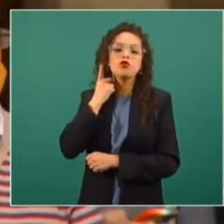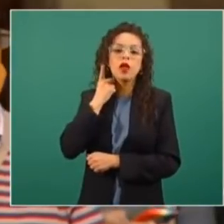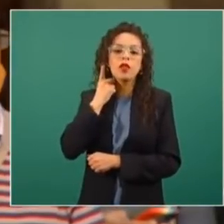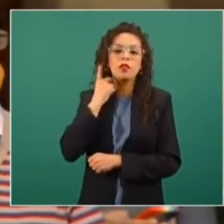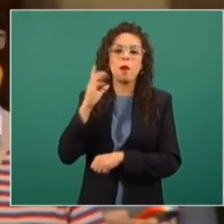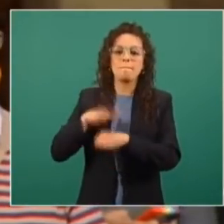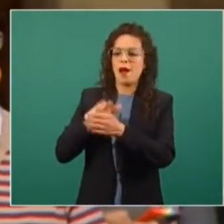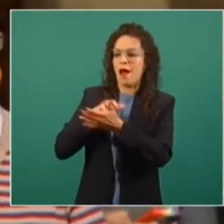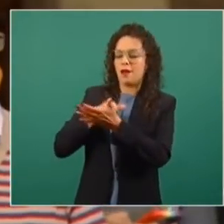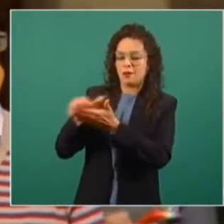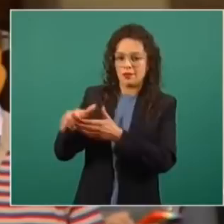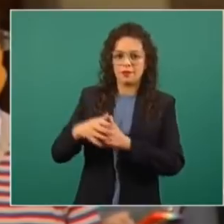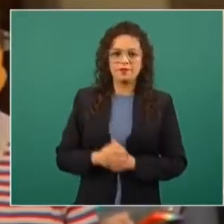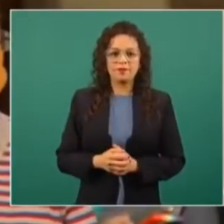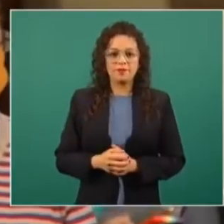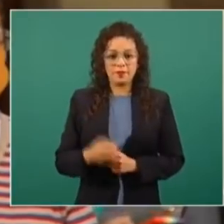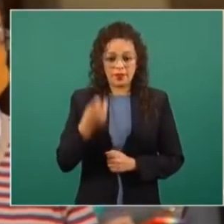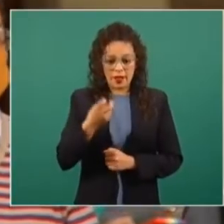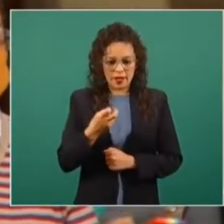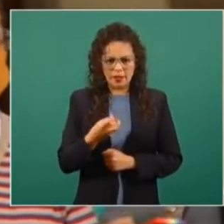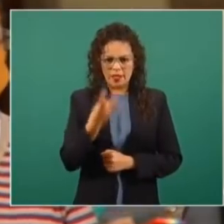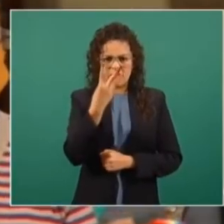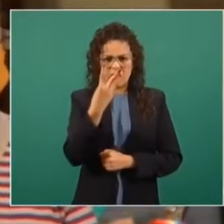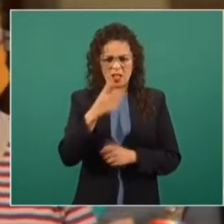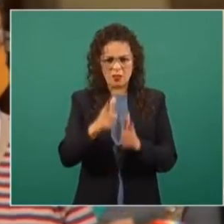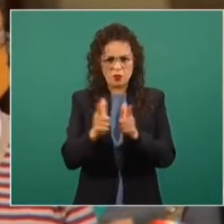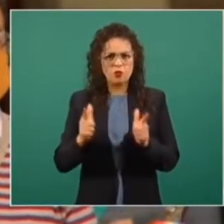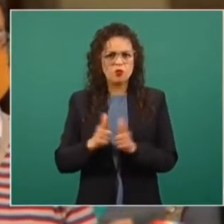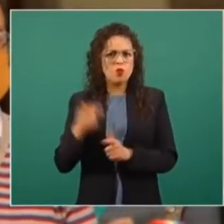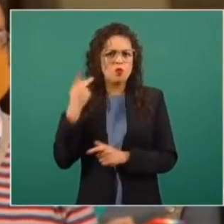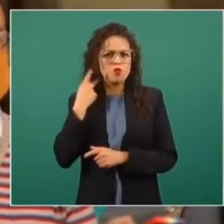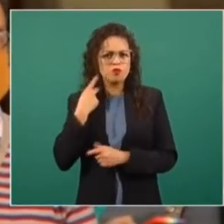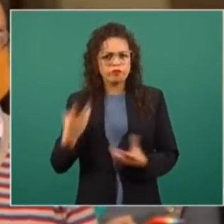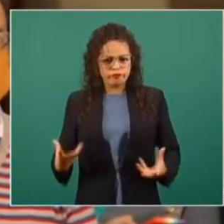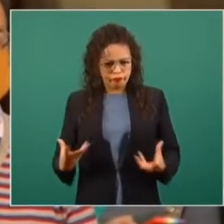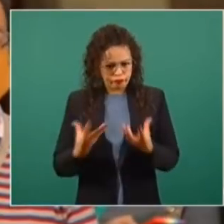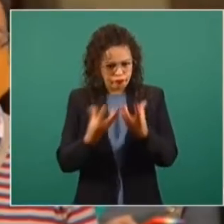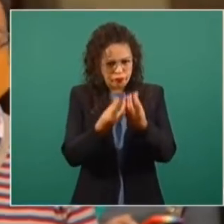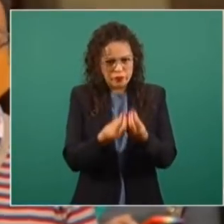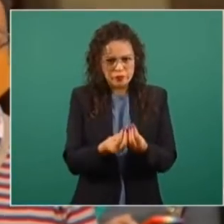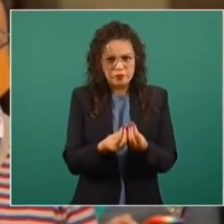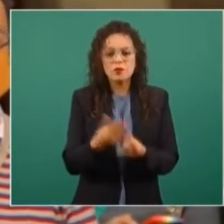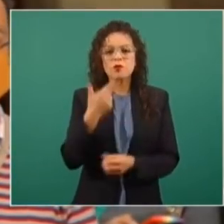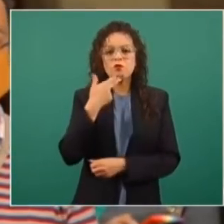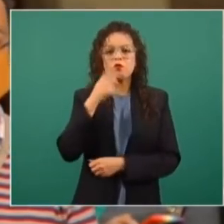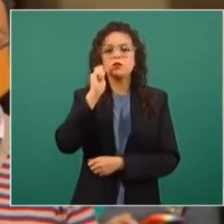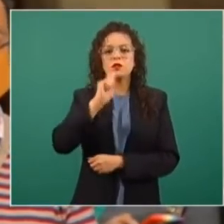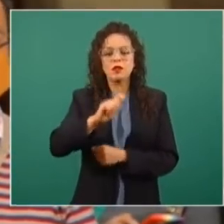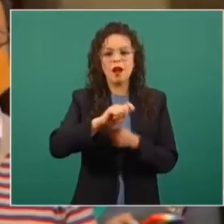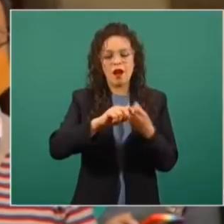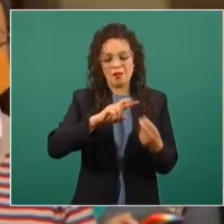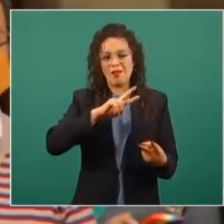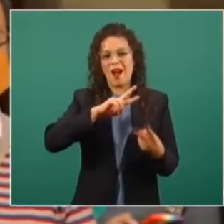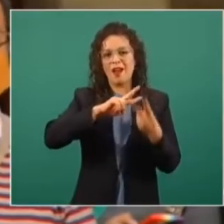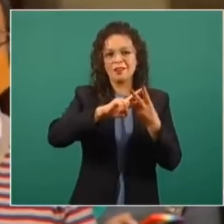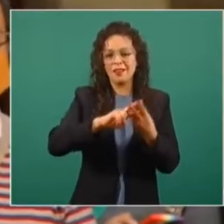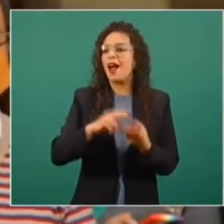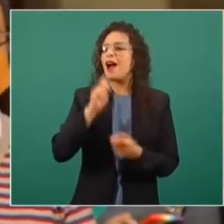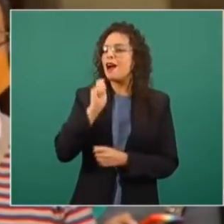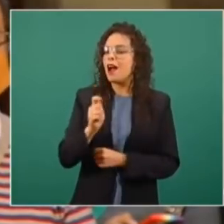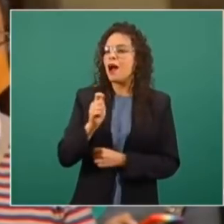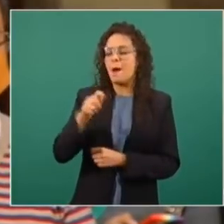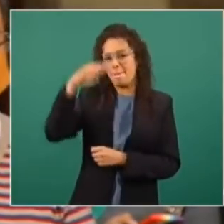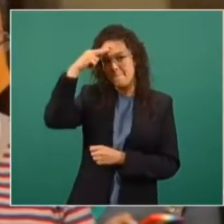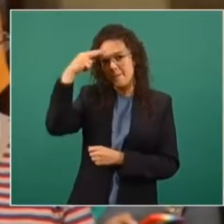Esta alianza tripartita está utilizando un hashtag Va por México, que es una marca